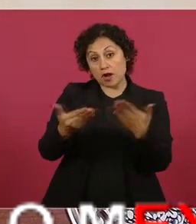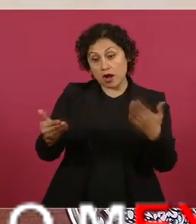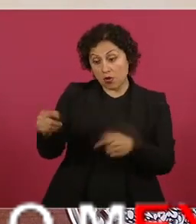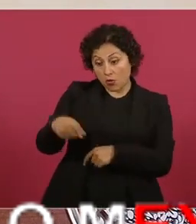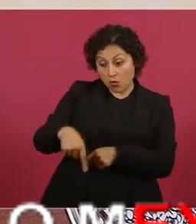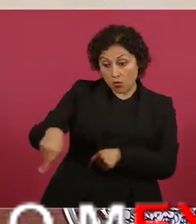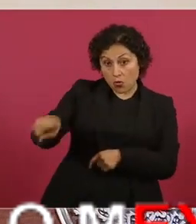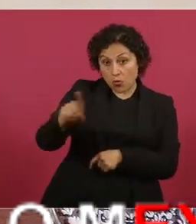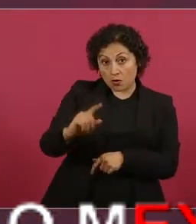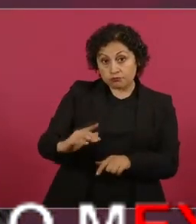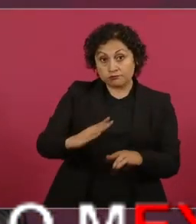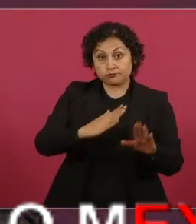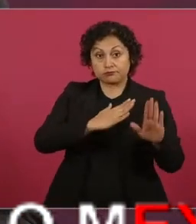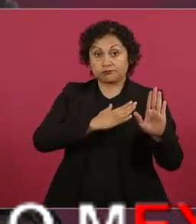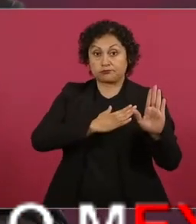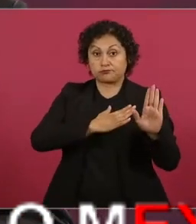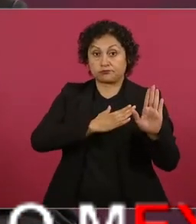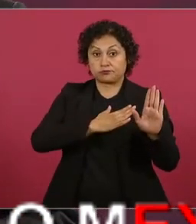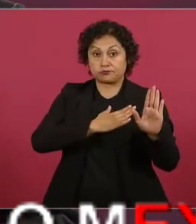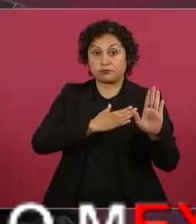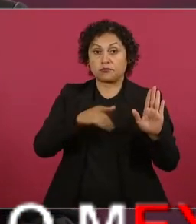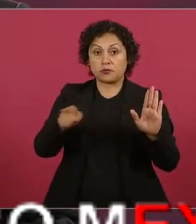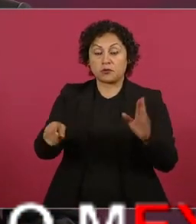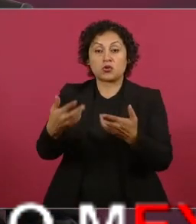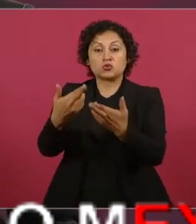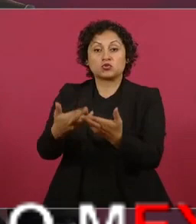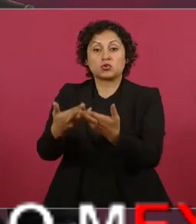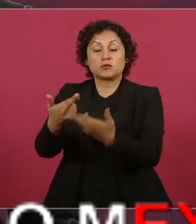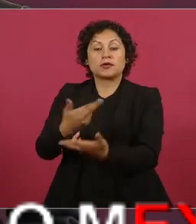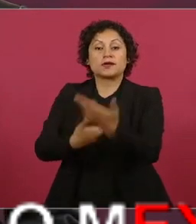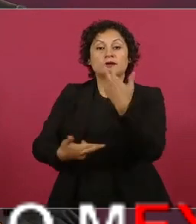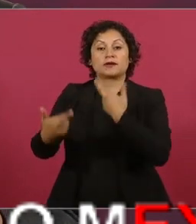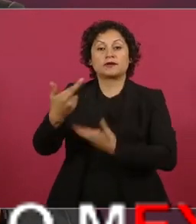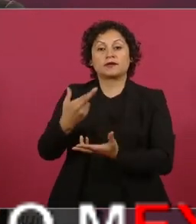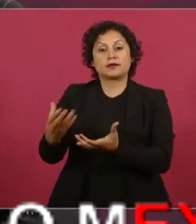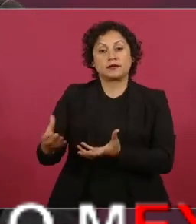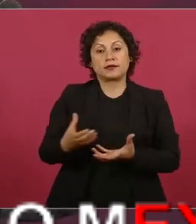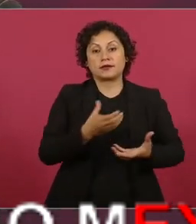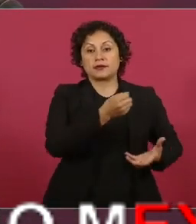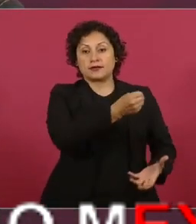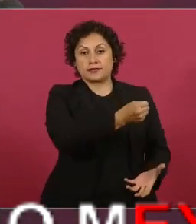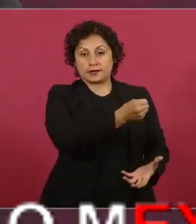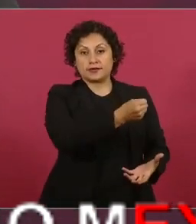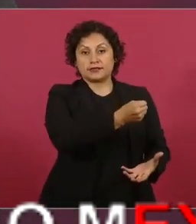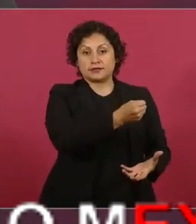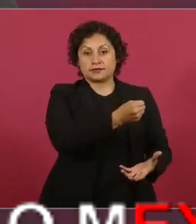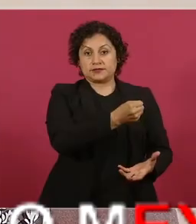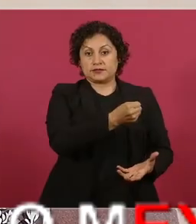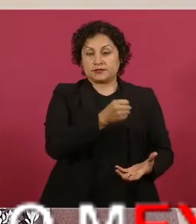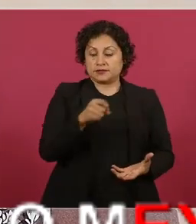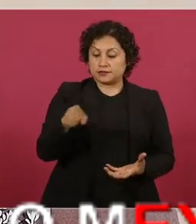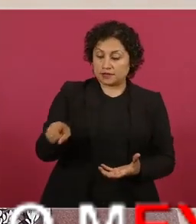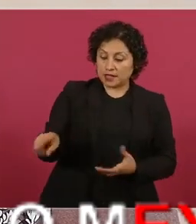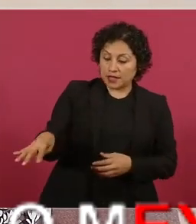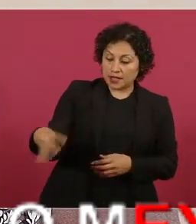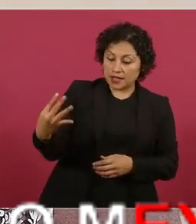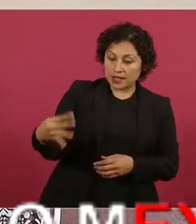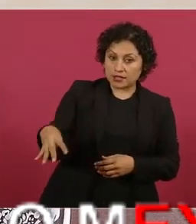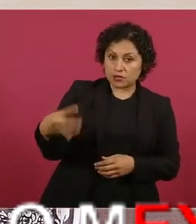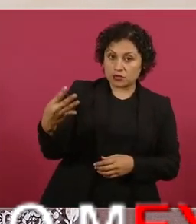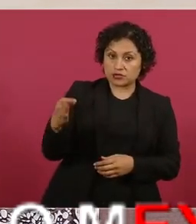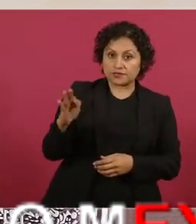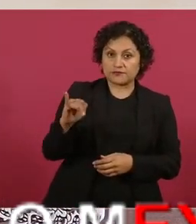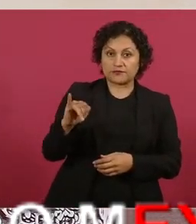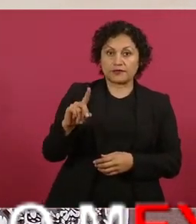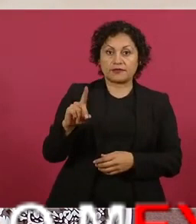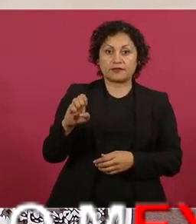regresar los recursos de 14 fideicomisos,